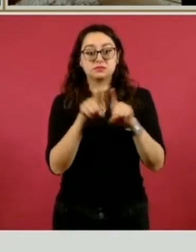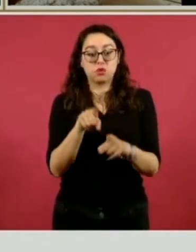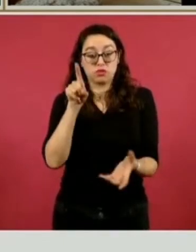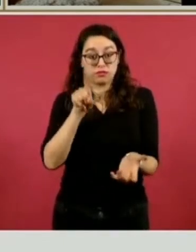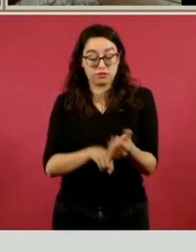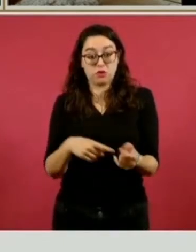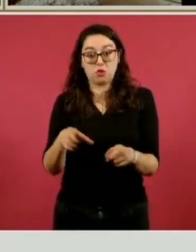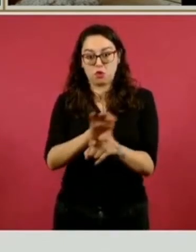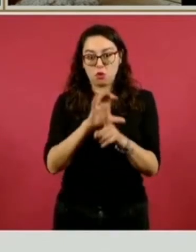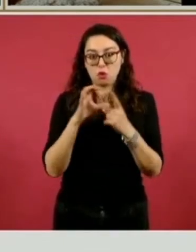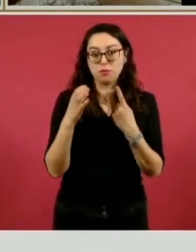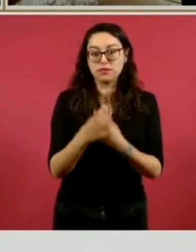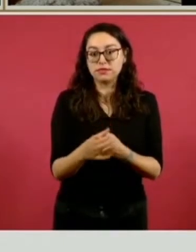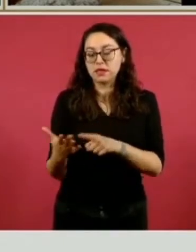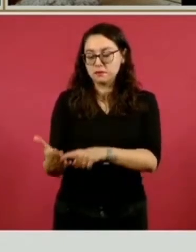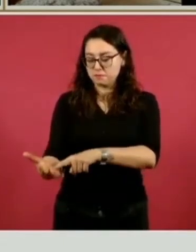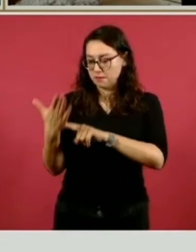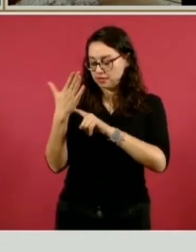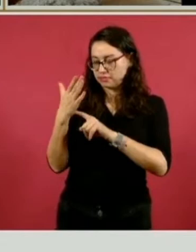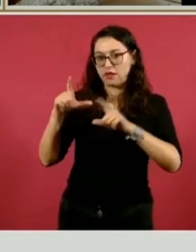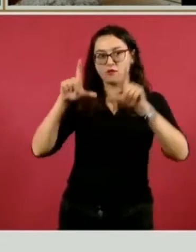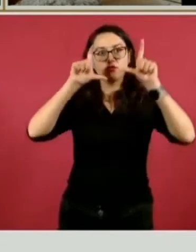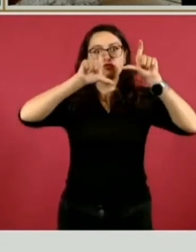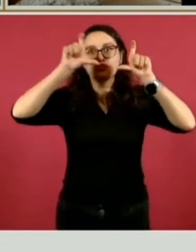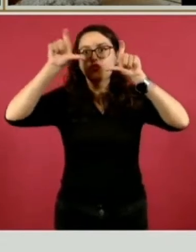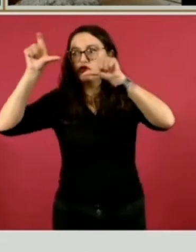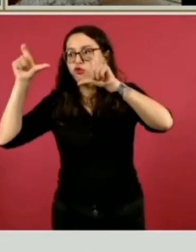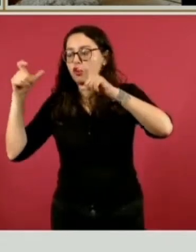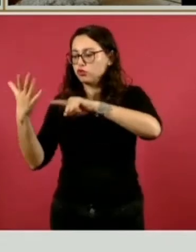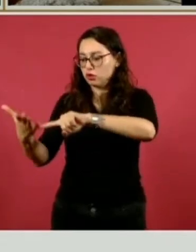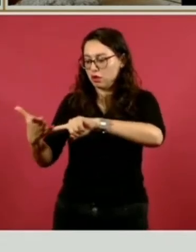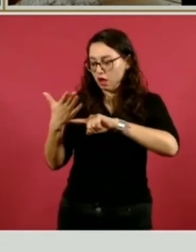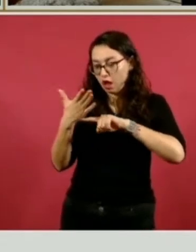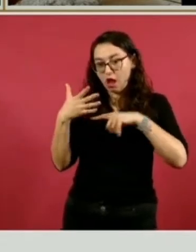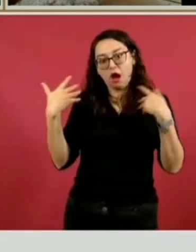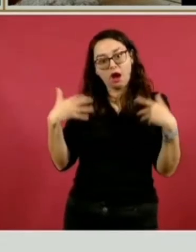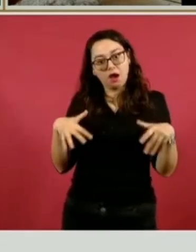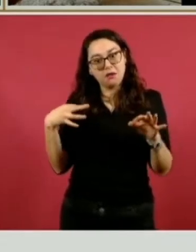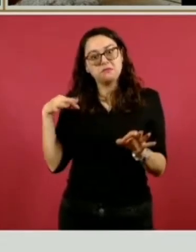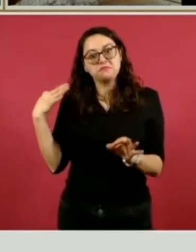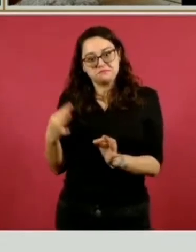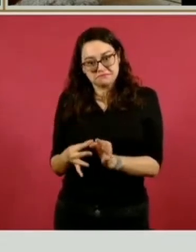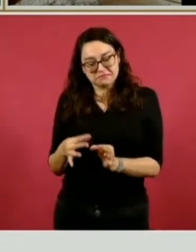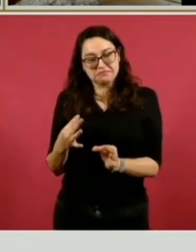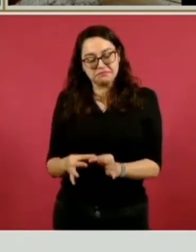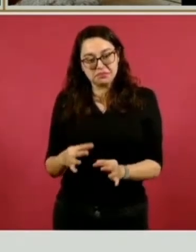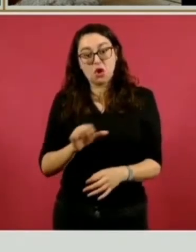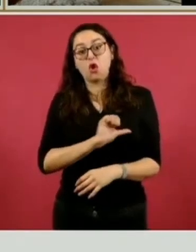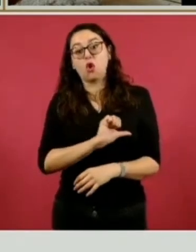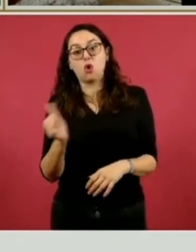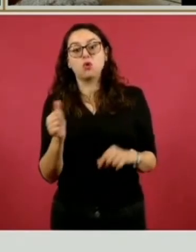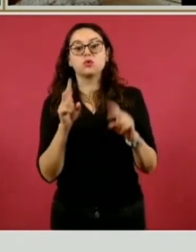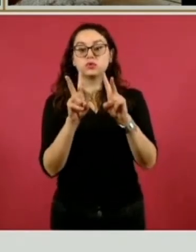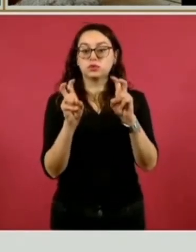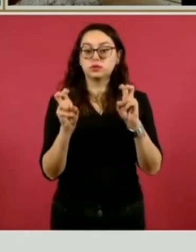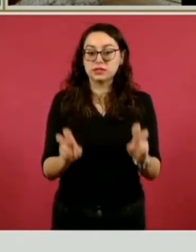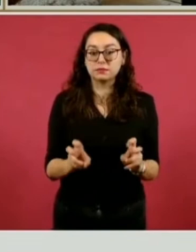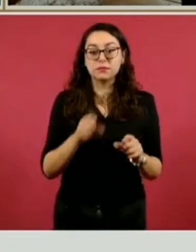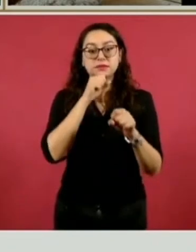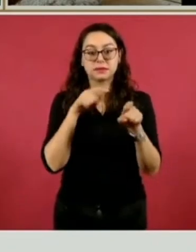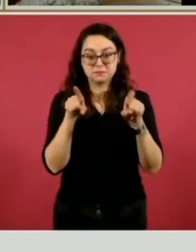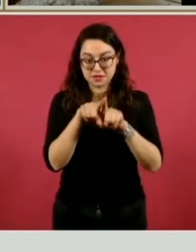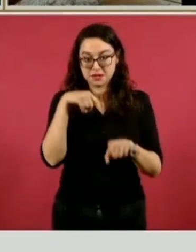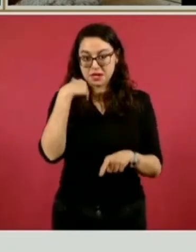primeros en mandarnos las evidencias del trabajo que la propia población está haciendo. El otro tema que queríamos presentar